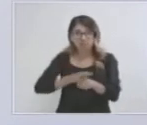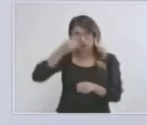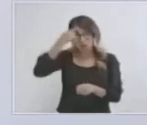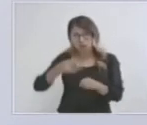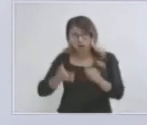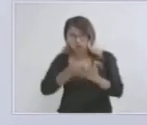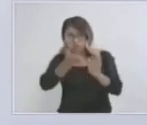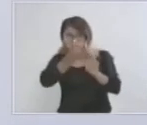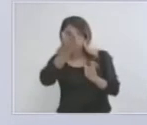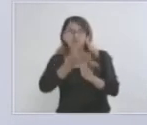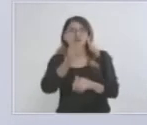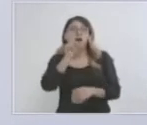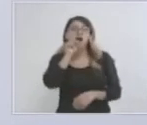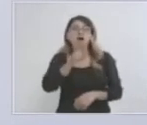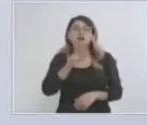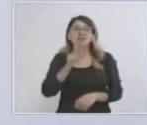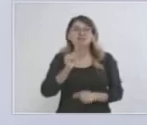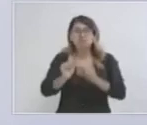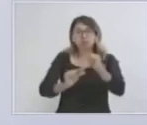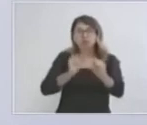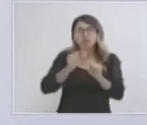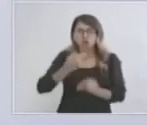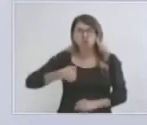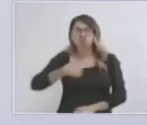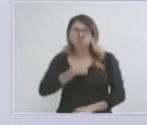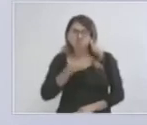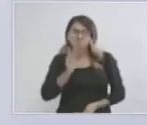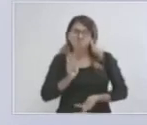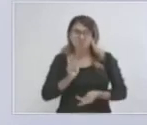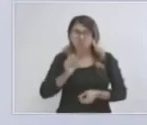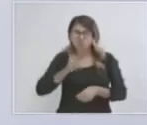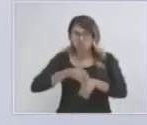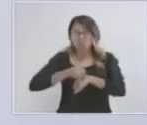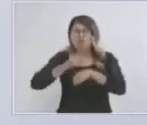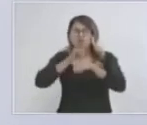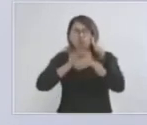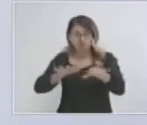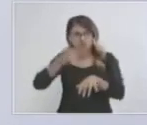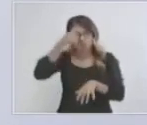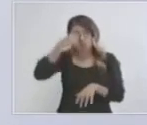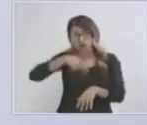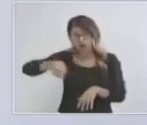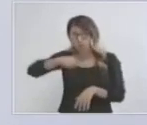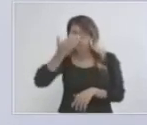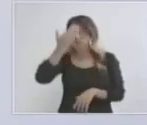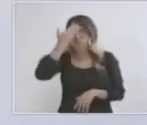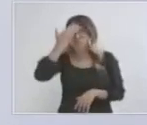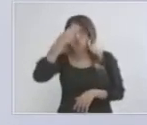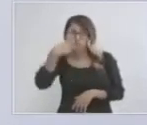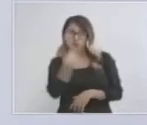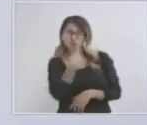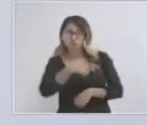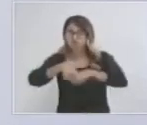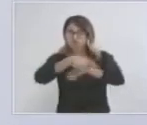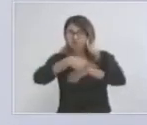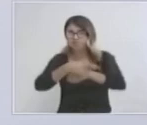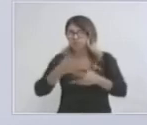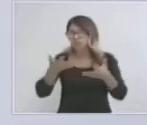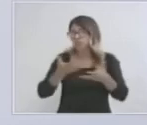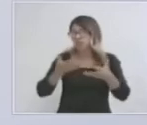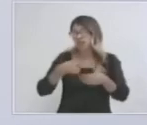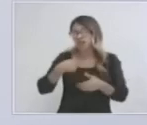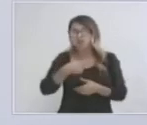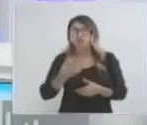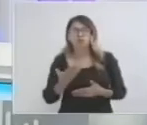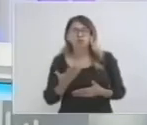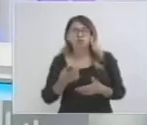construcción en Jalisco, y poco a poco estaremos precisamente hablando precisamente con el ingeniero para ver cuál es la forma de operar de la